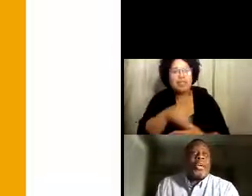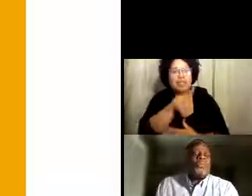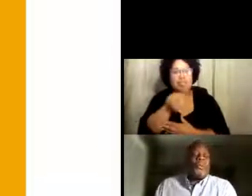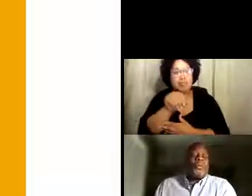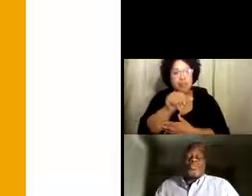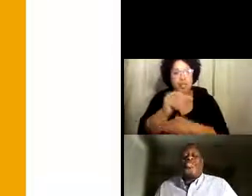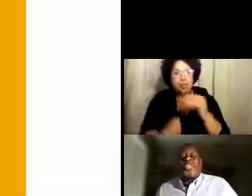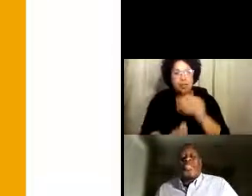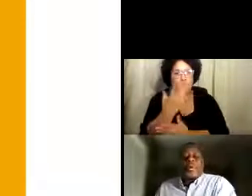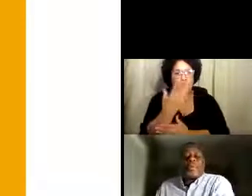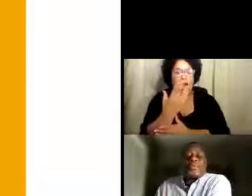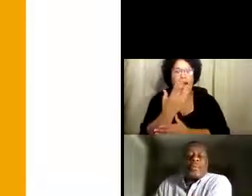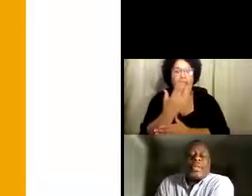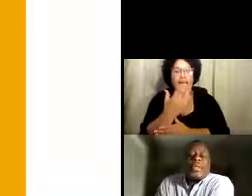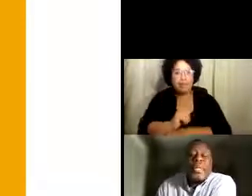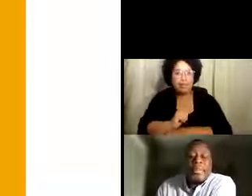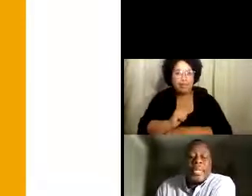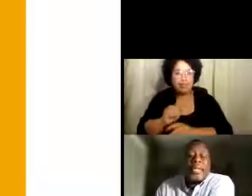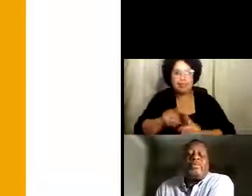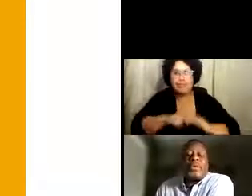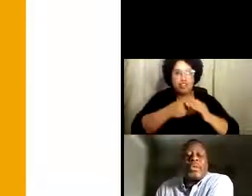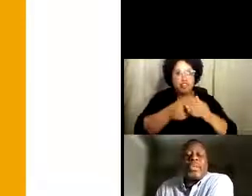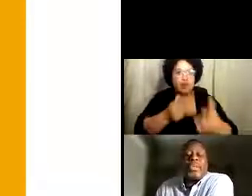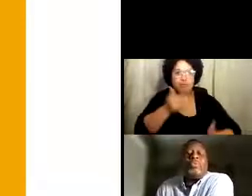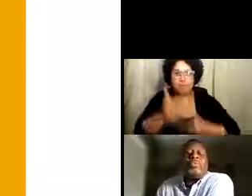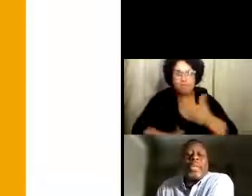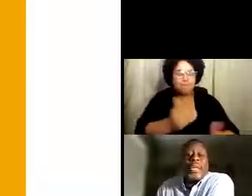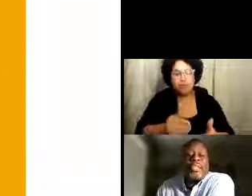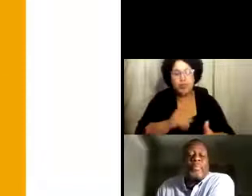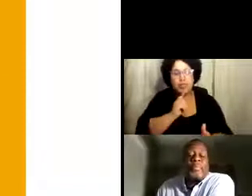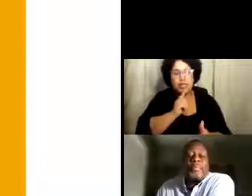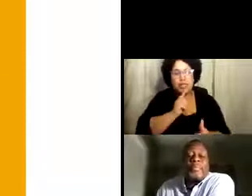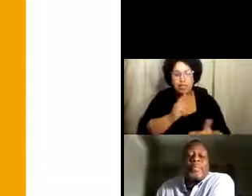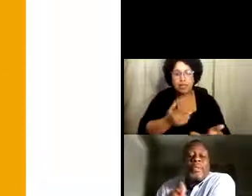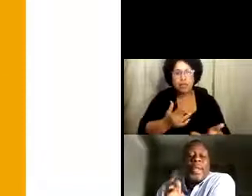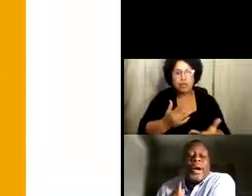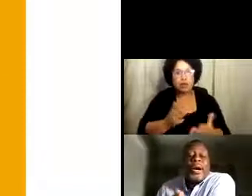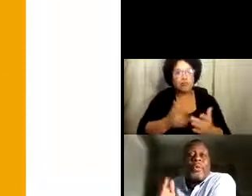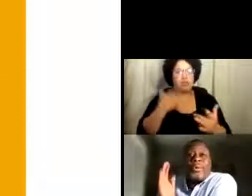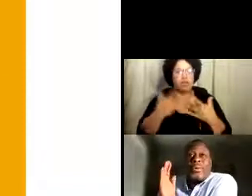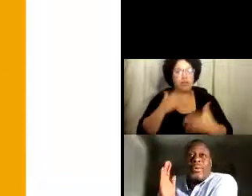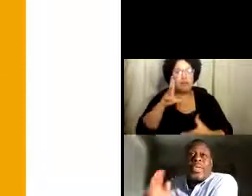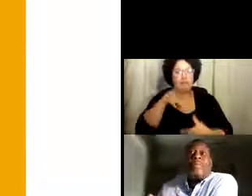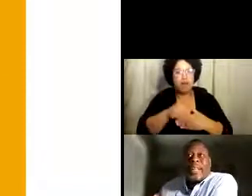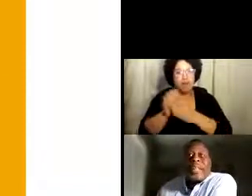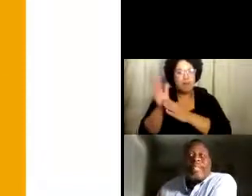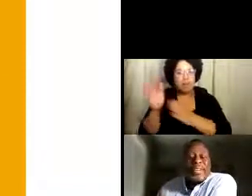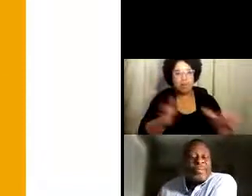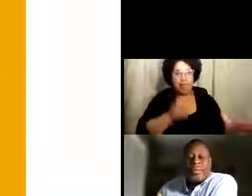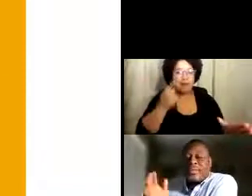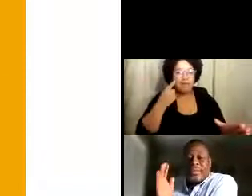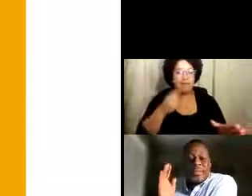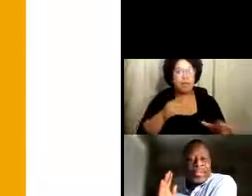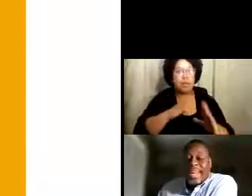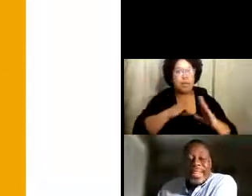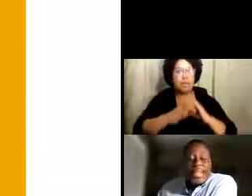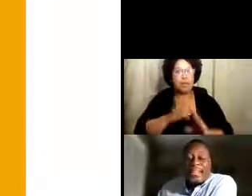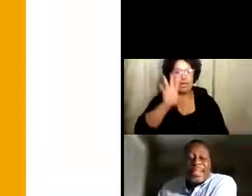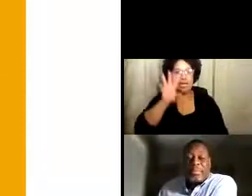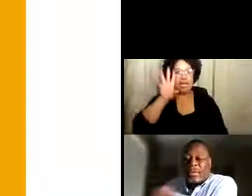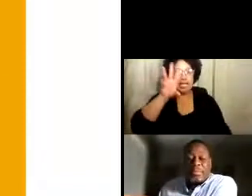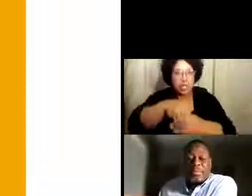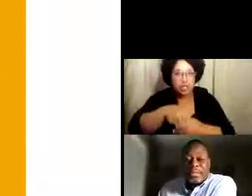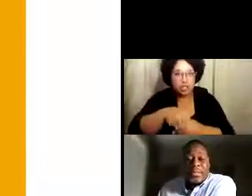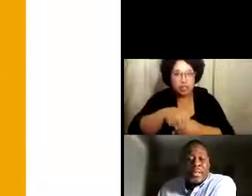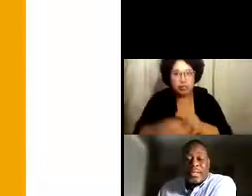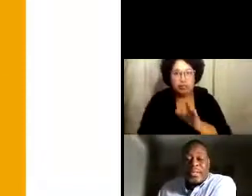estar aquí y participar en este seminario web de la iniciativa Disability Drive. Y agradecemos mucho, apreciamos mucho este tema. Tenemos